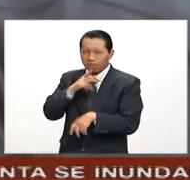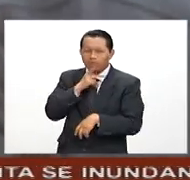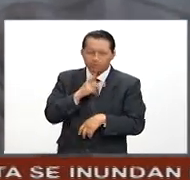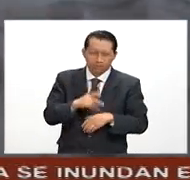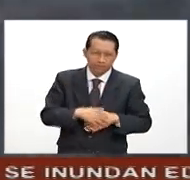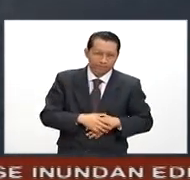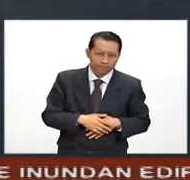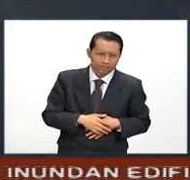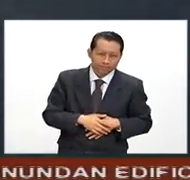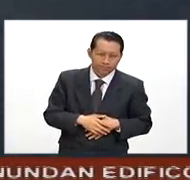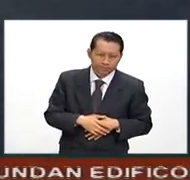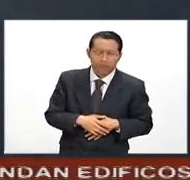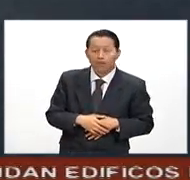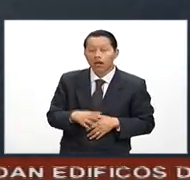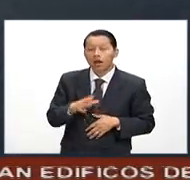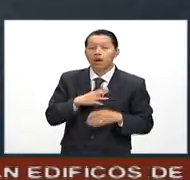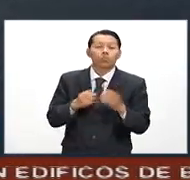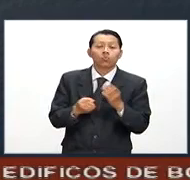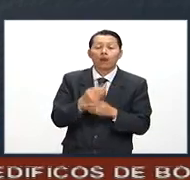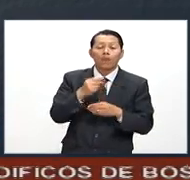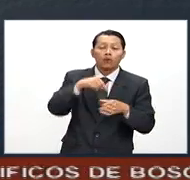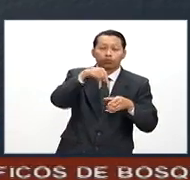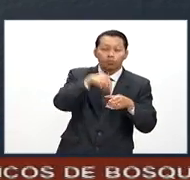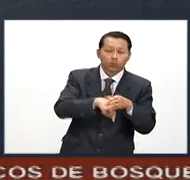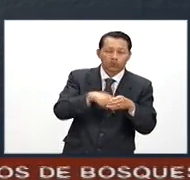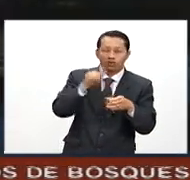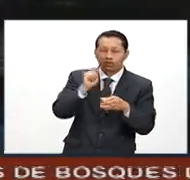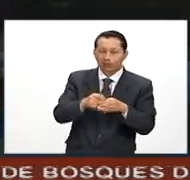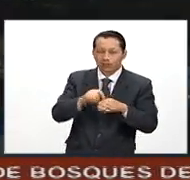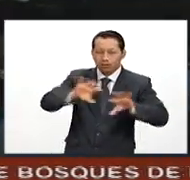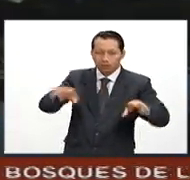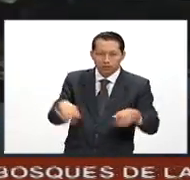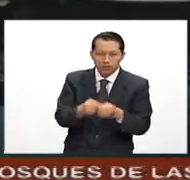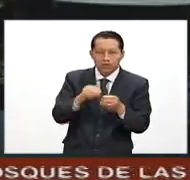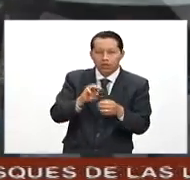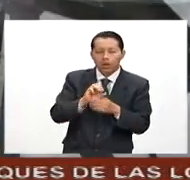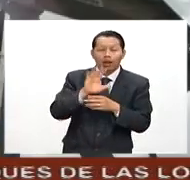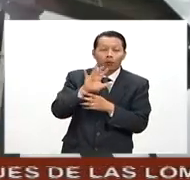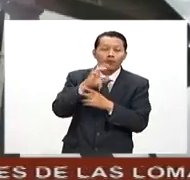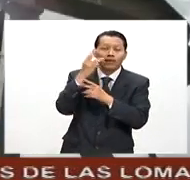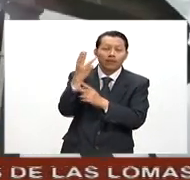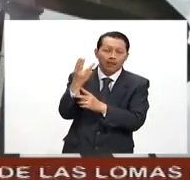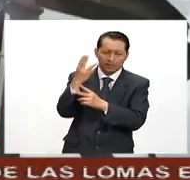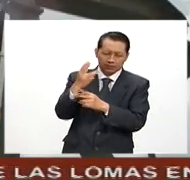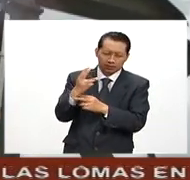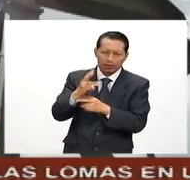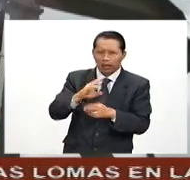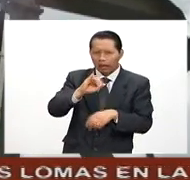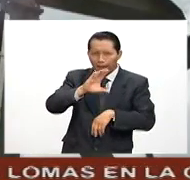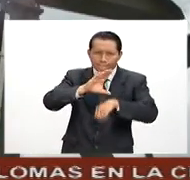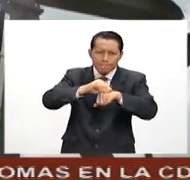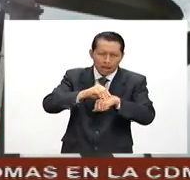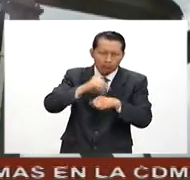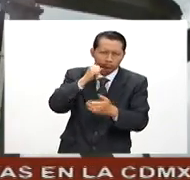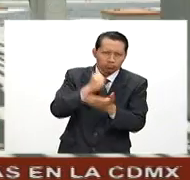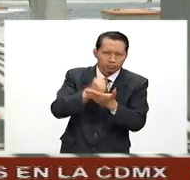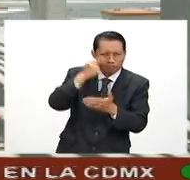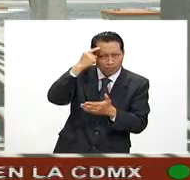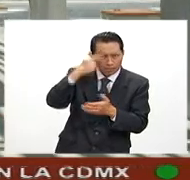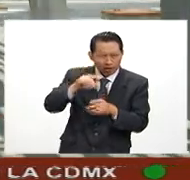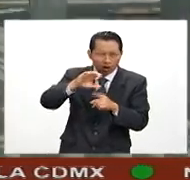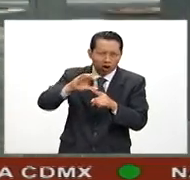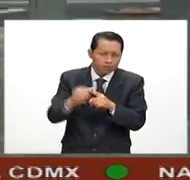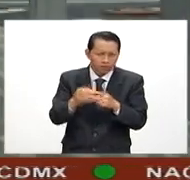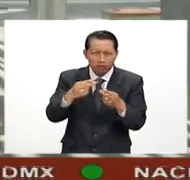Y bueno, con estos nuevos pozos suman 53 las autorizaciones para perforación otorgadas por la Comisión Nacional de